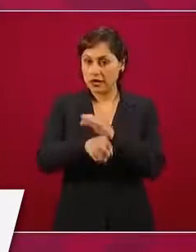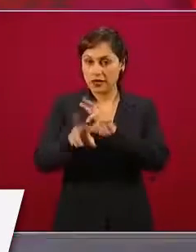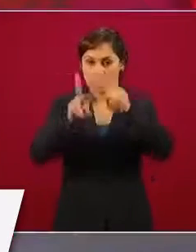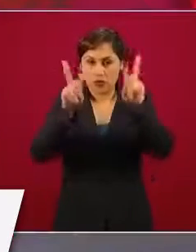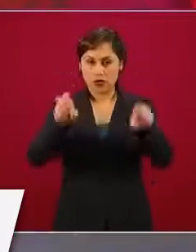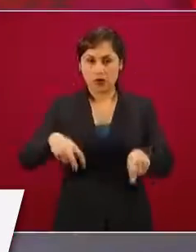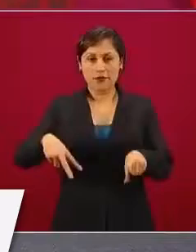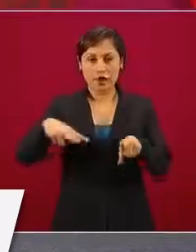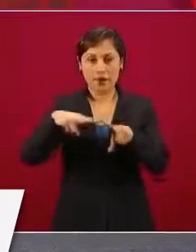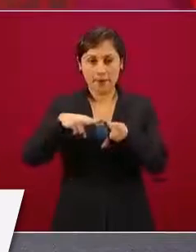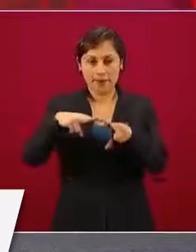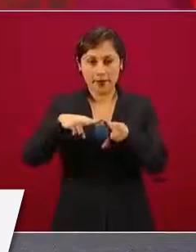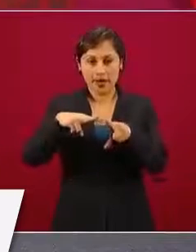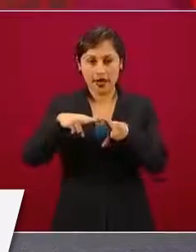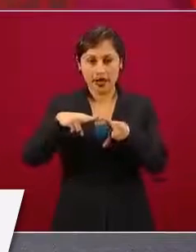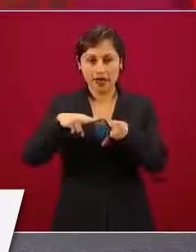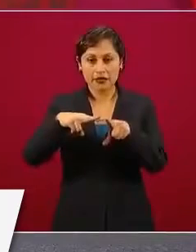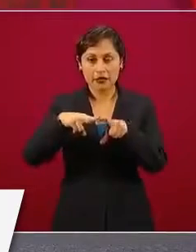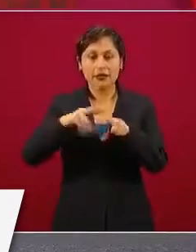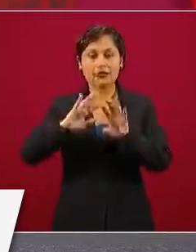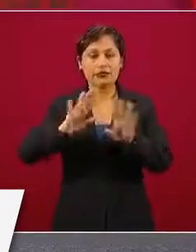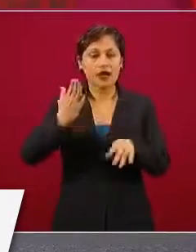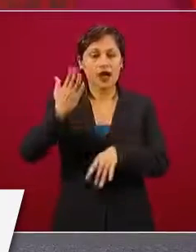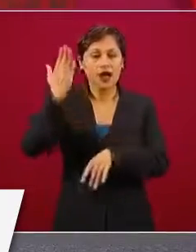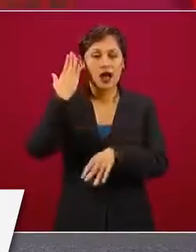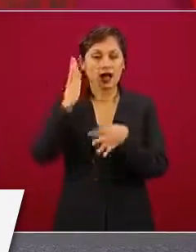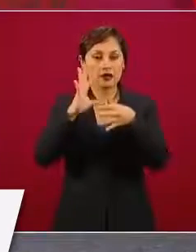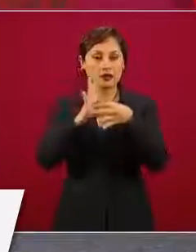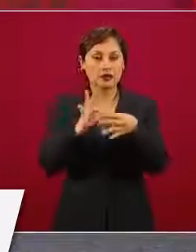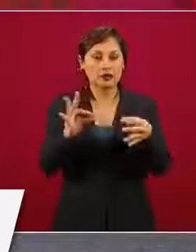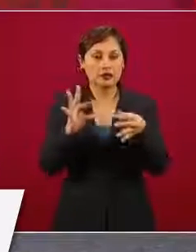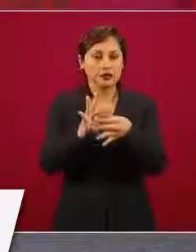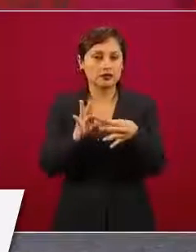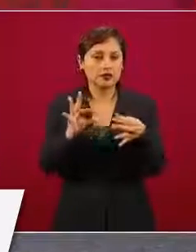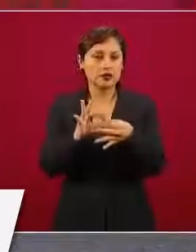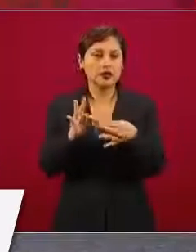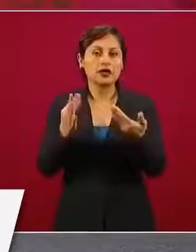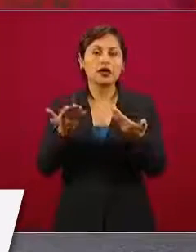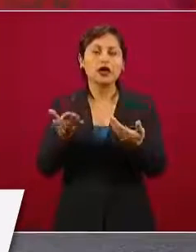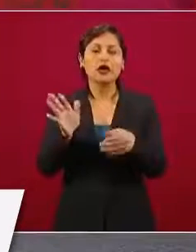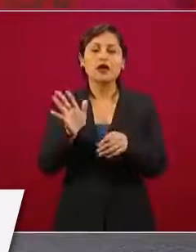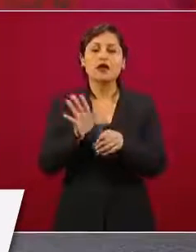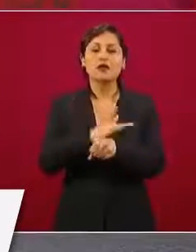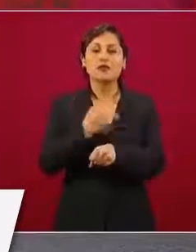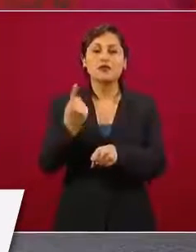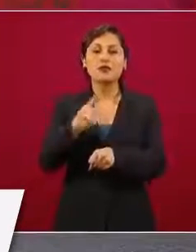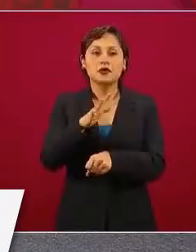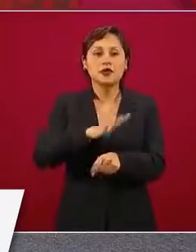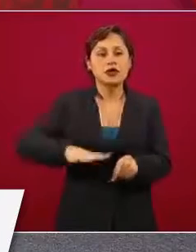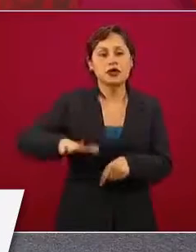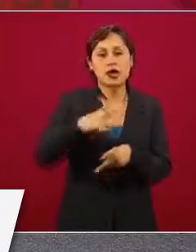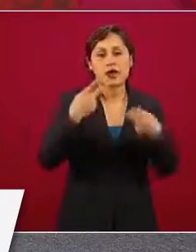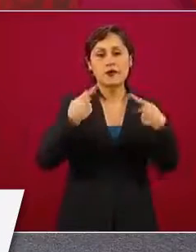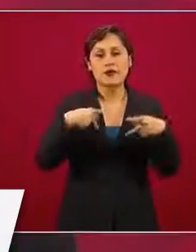se ha hablado de que se confíe en la gente